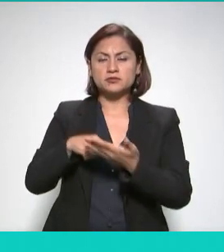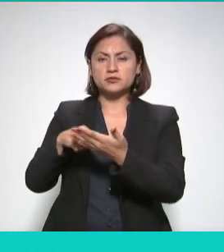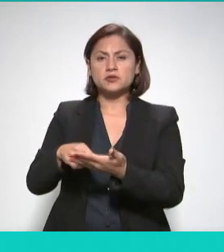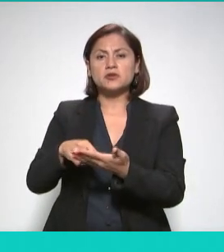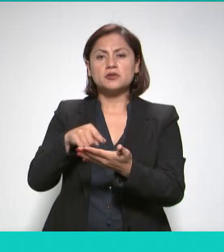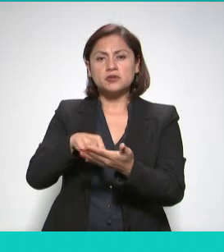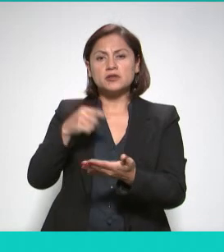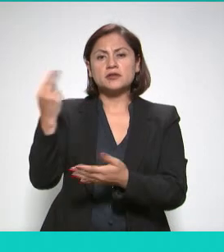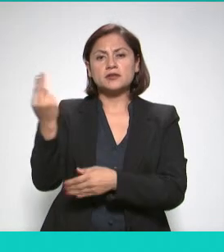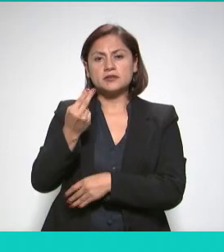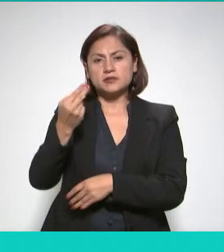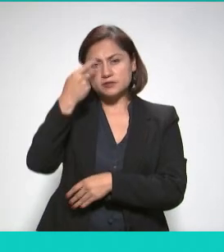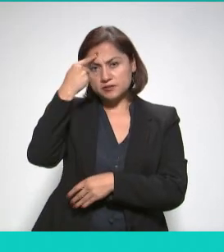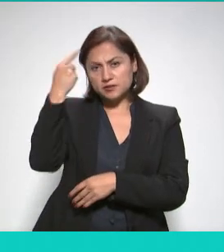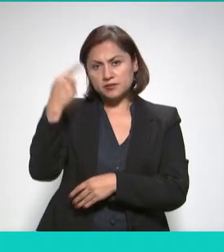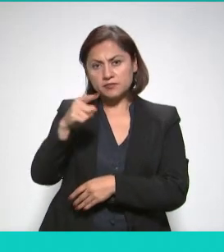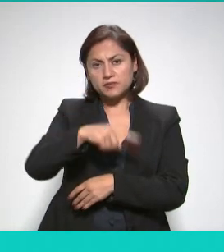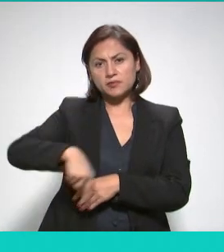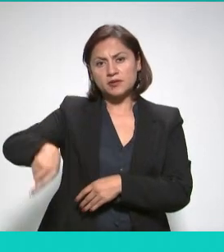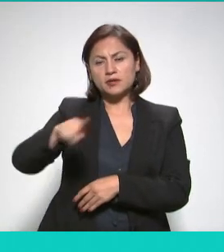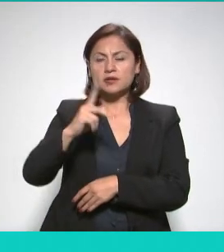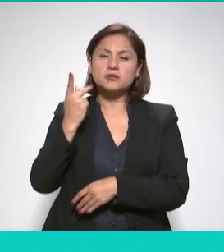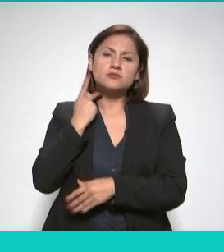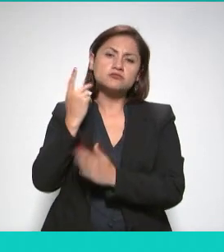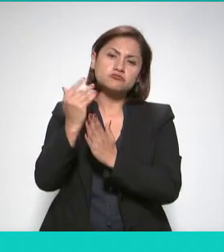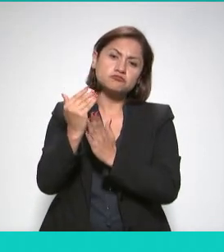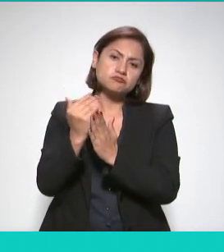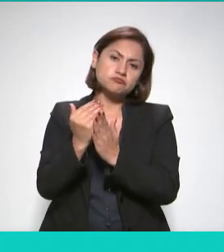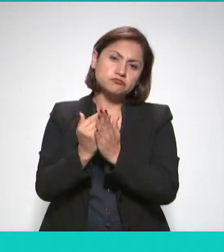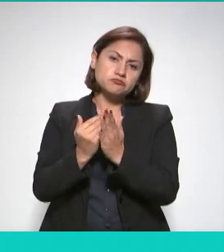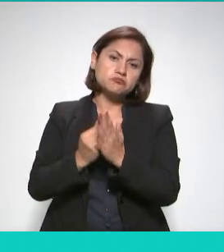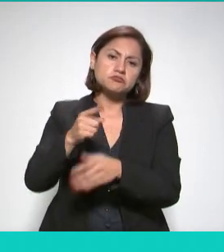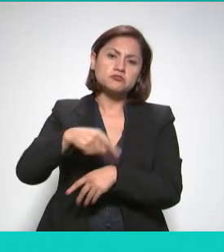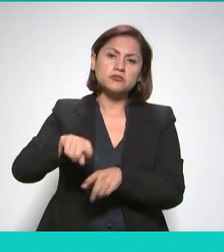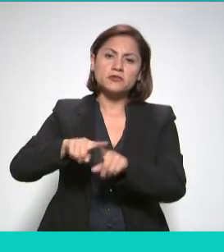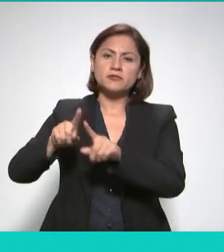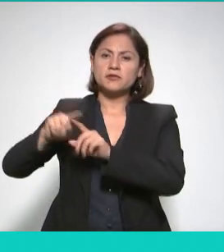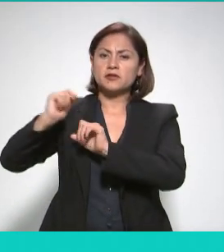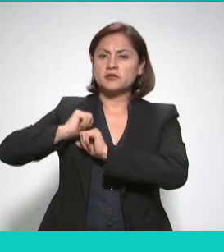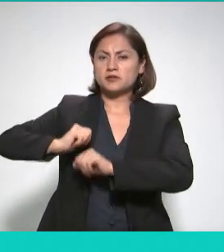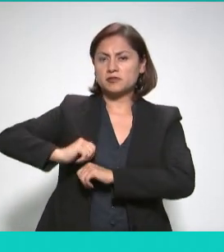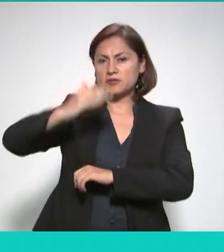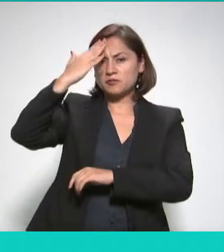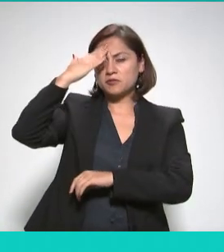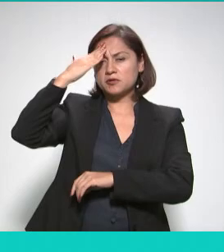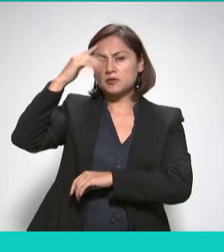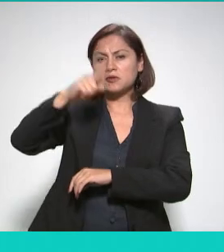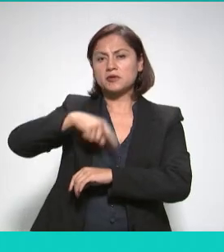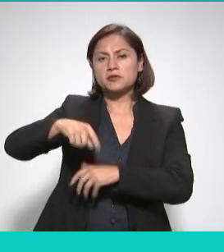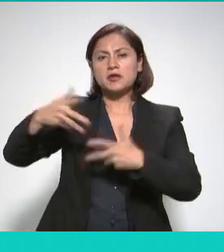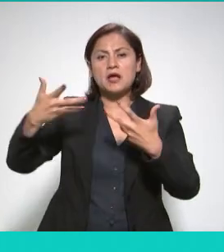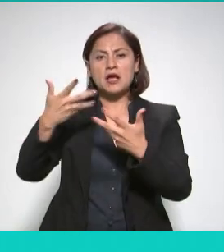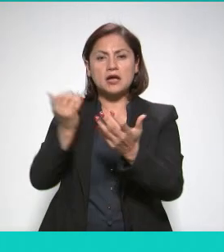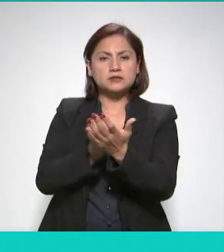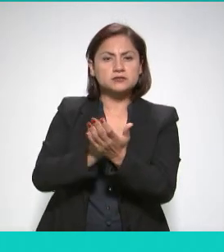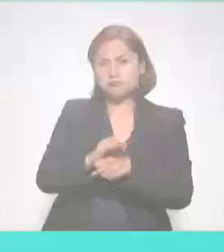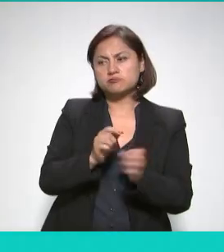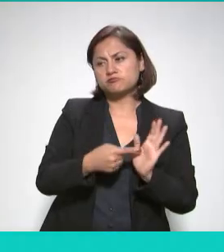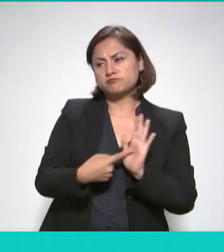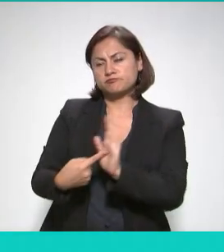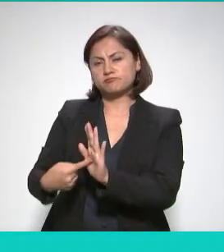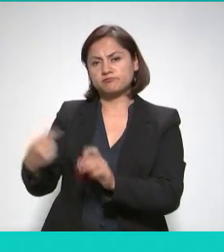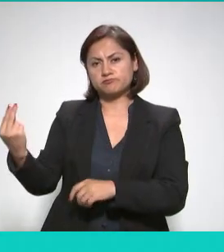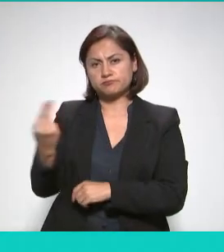acciones y políticas públicas que las autoridades emprenden en materia de medio ambiente y en el manejo de residuos sólidos.